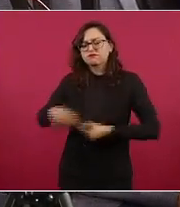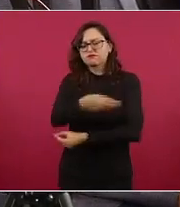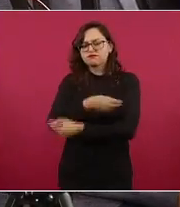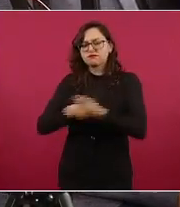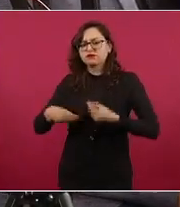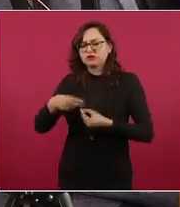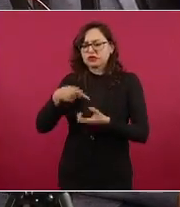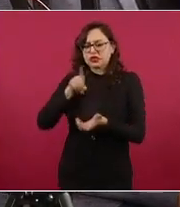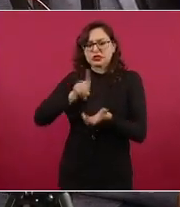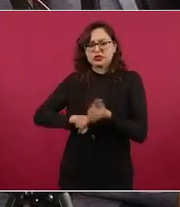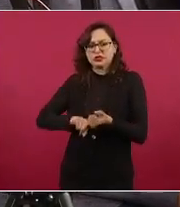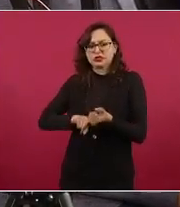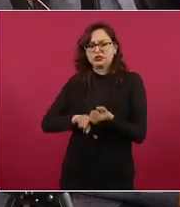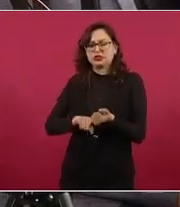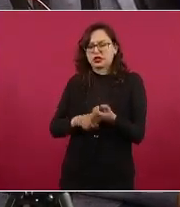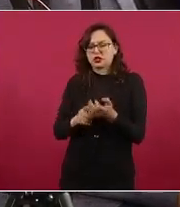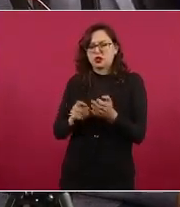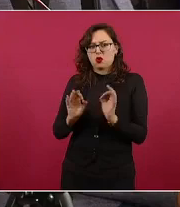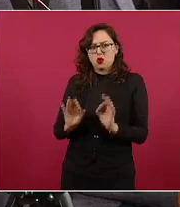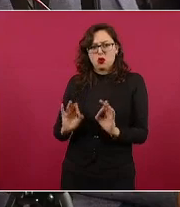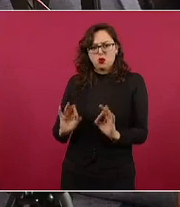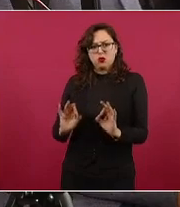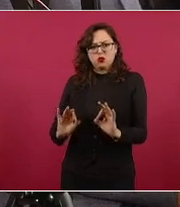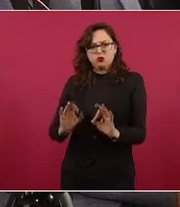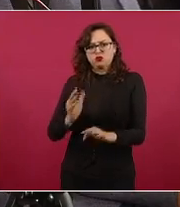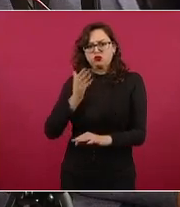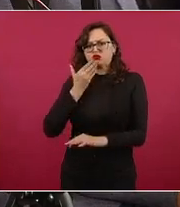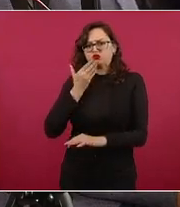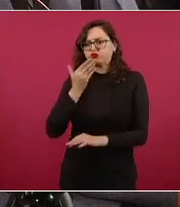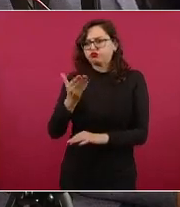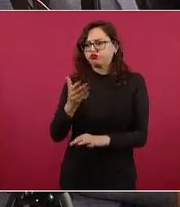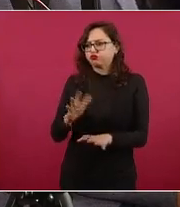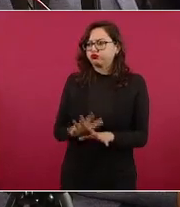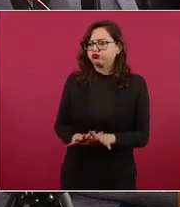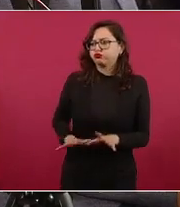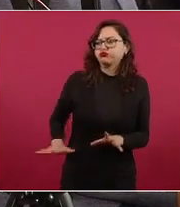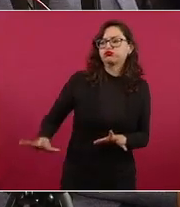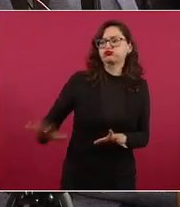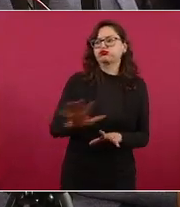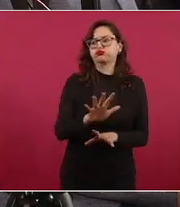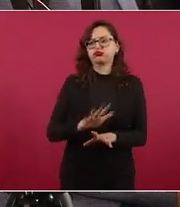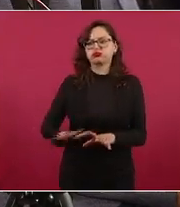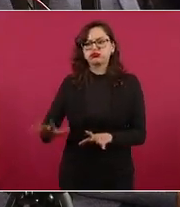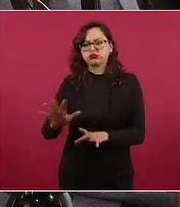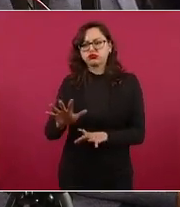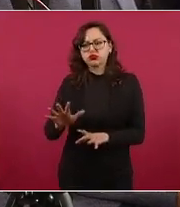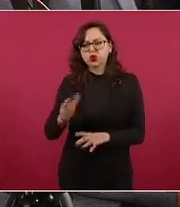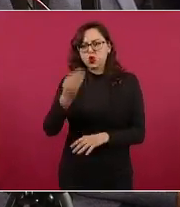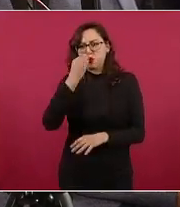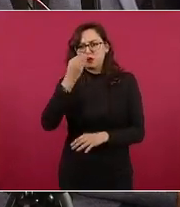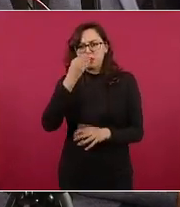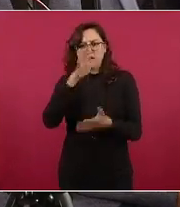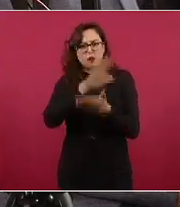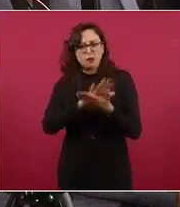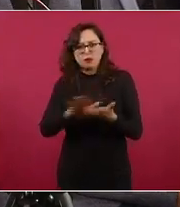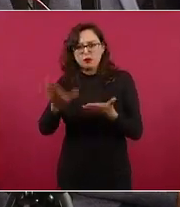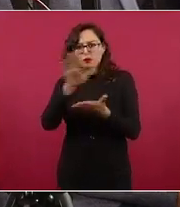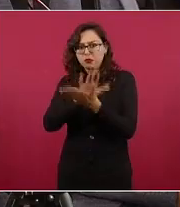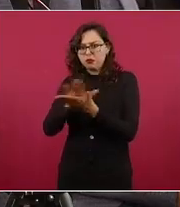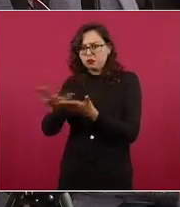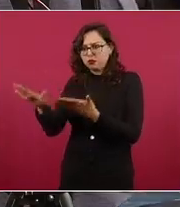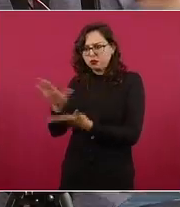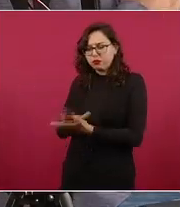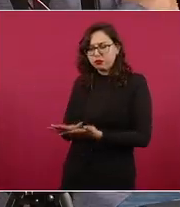este círculo virtuoso pueda favorecer al pueblo y evitar pues un tema de escasez de alimentos si